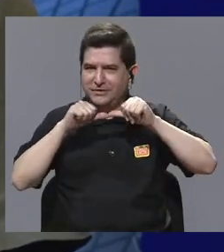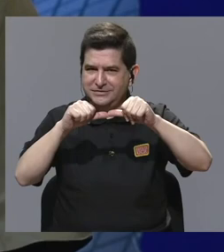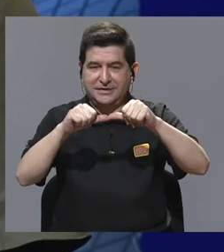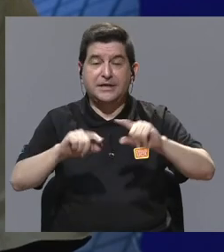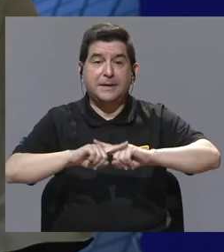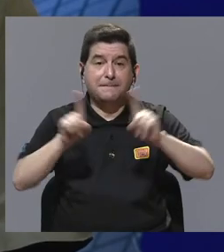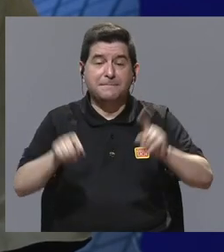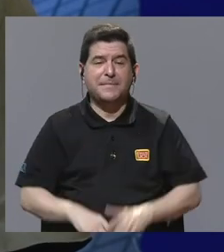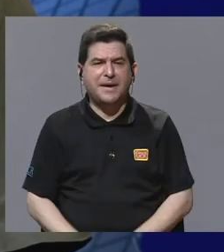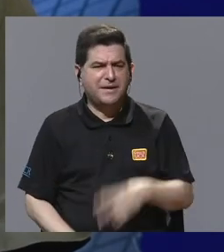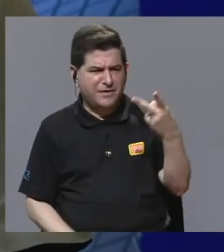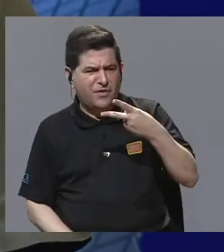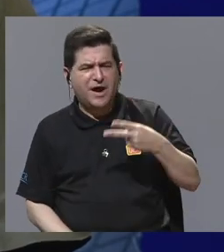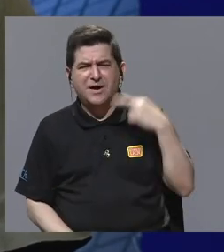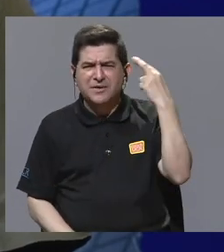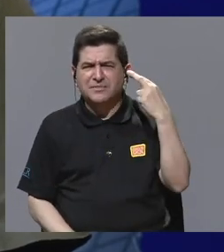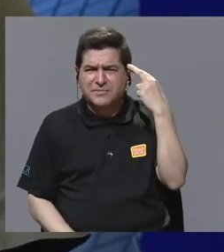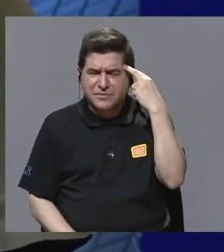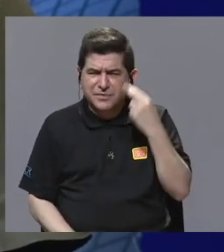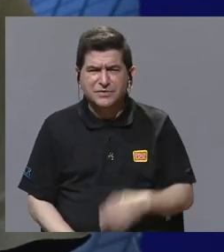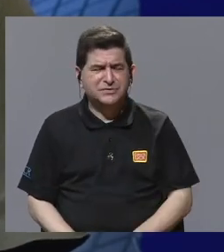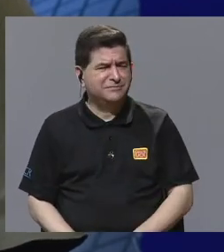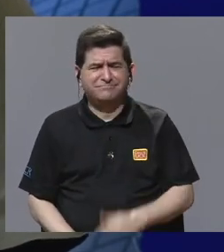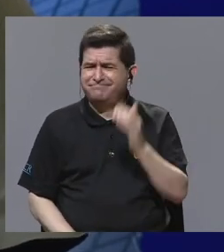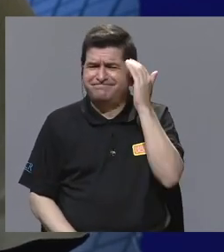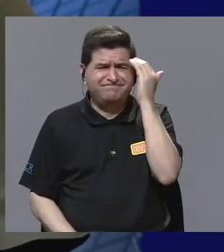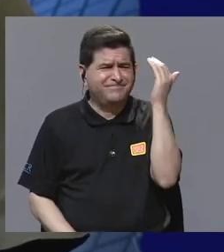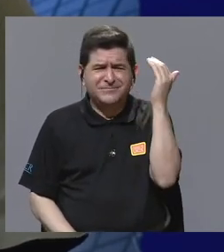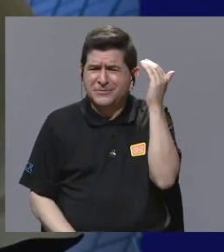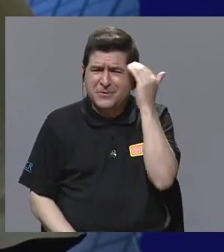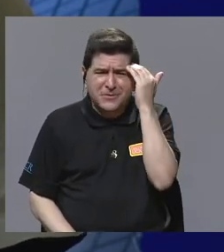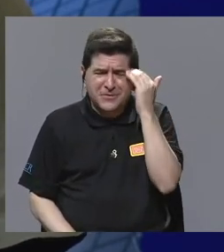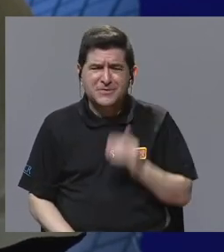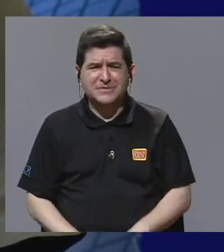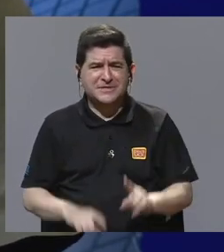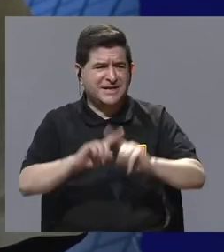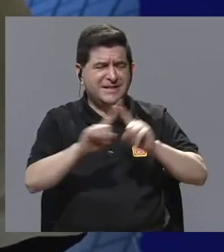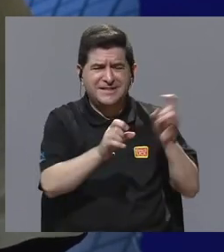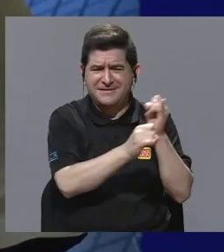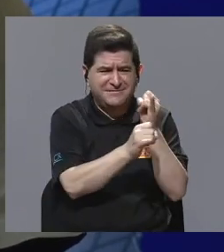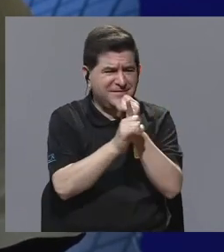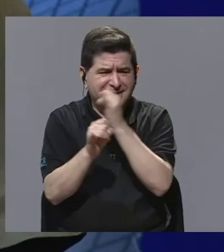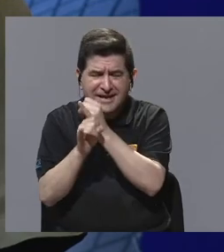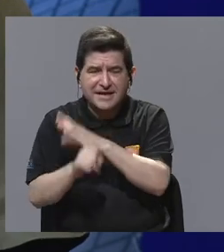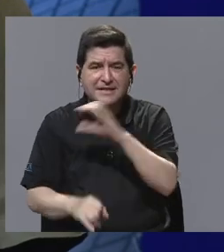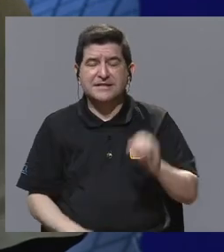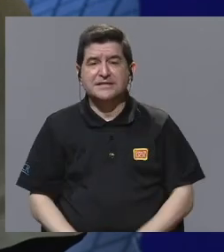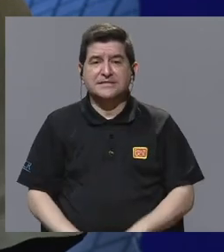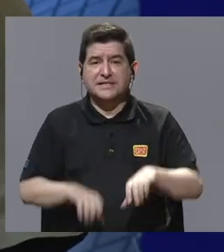nos pusimos a reflexionar sobre el profundo desconocimiento que había de ciertas instituciones y la manera como nuestro régimen y sistema político